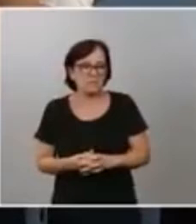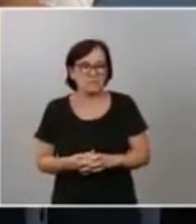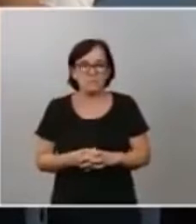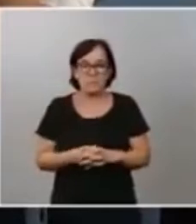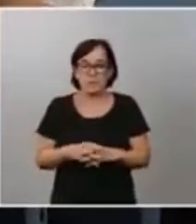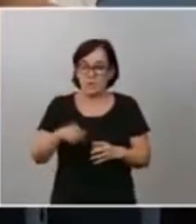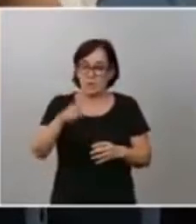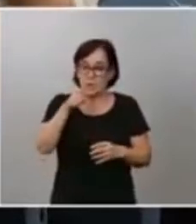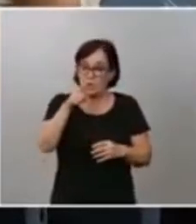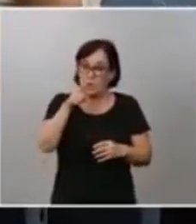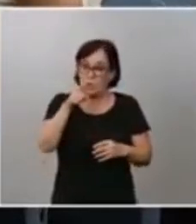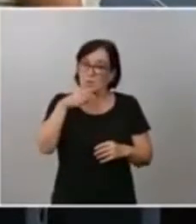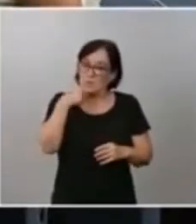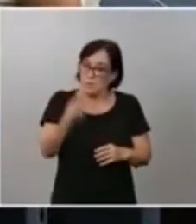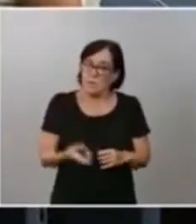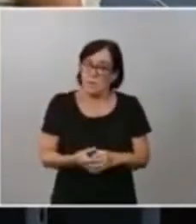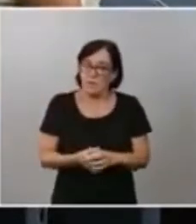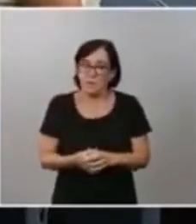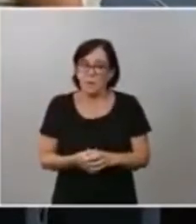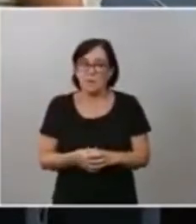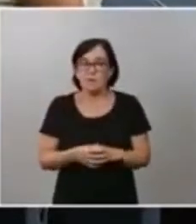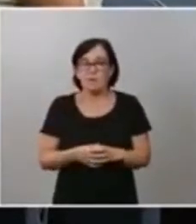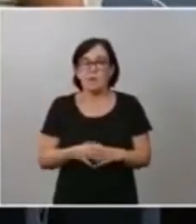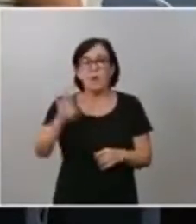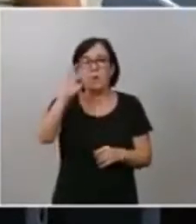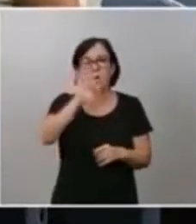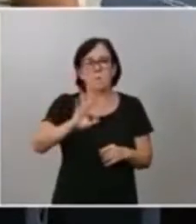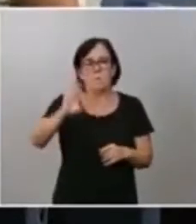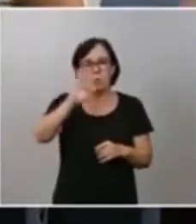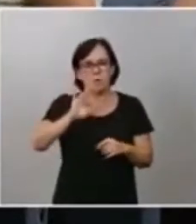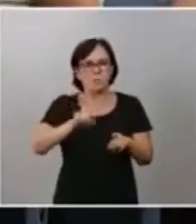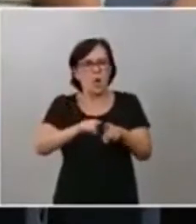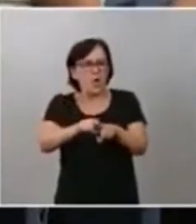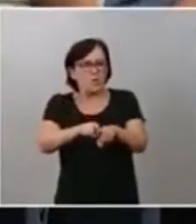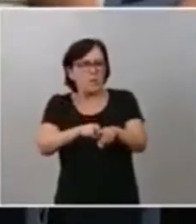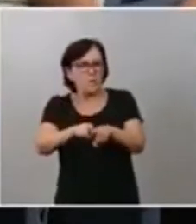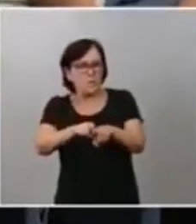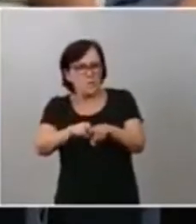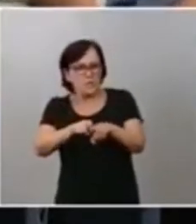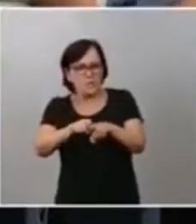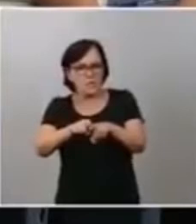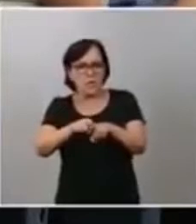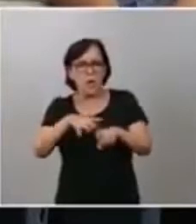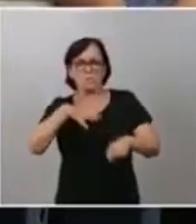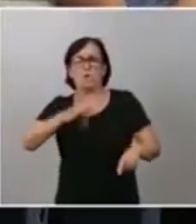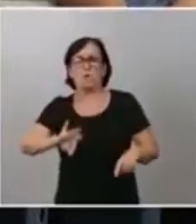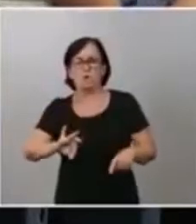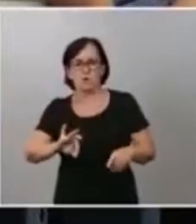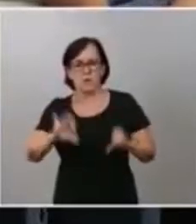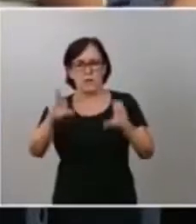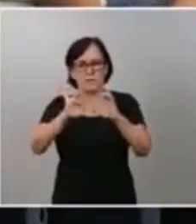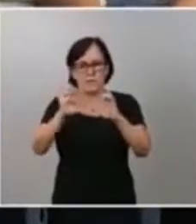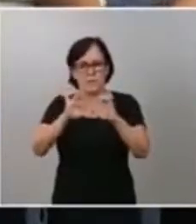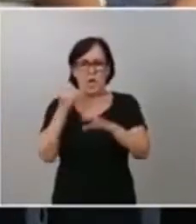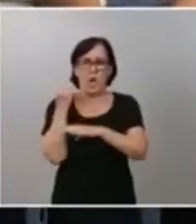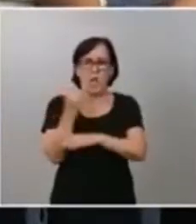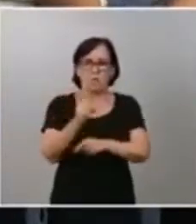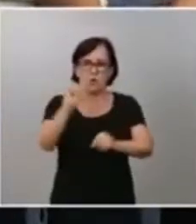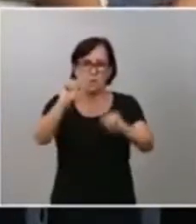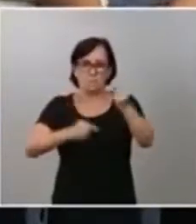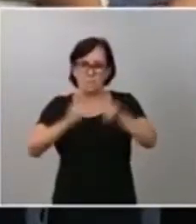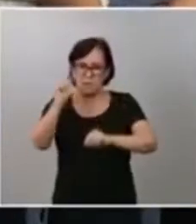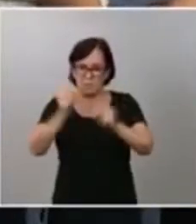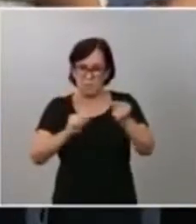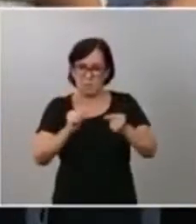entonces, que Podemos, con sus críticas, a la posibilidad de que Ciudadanos apoye esos presupuestos, está ahora